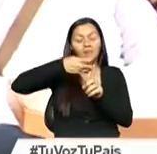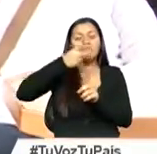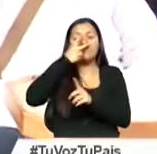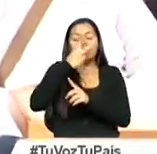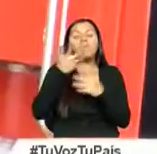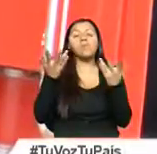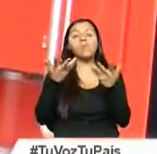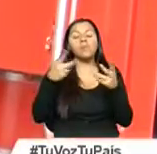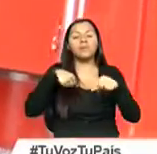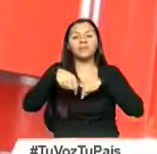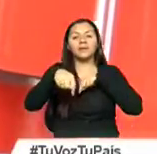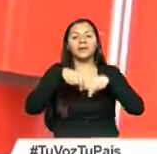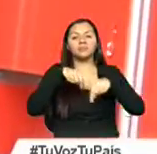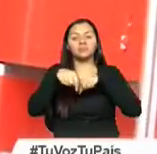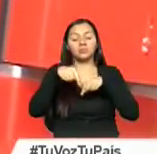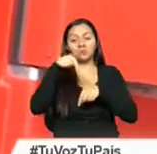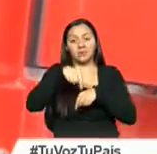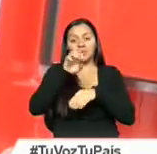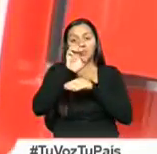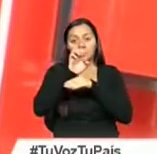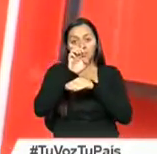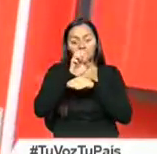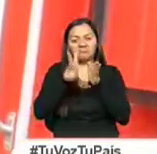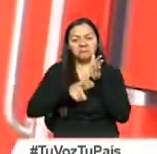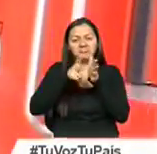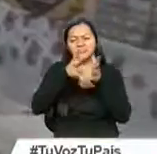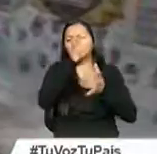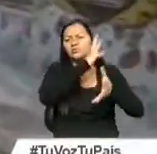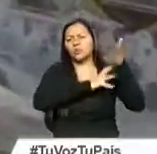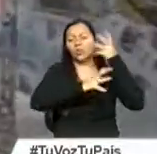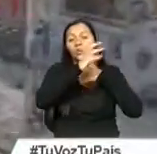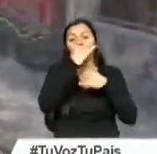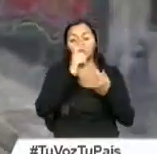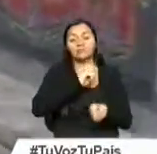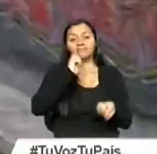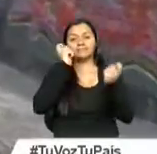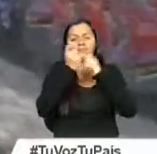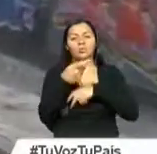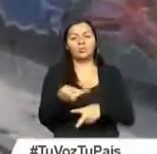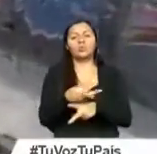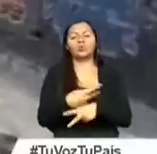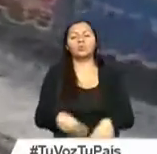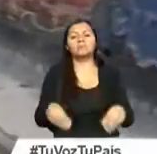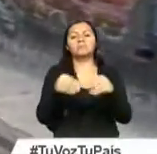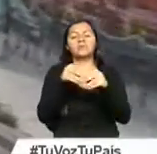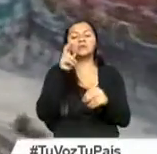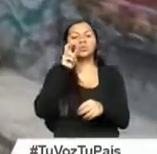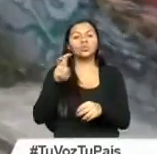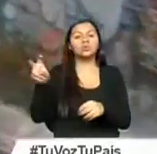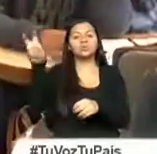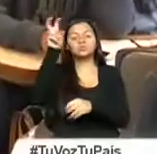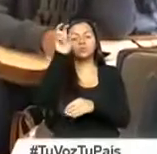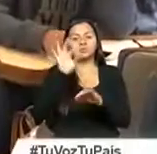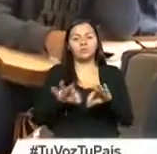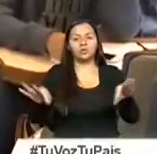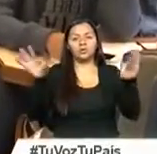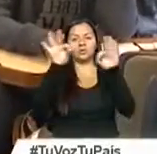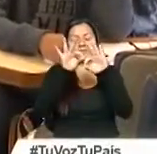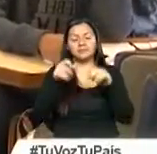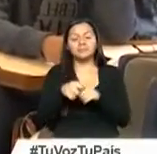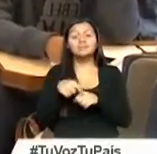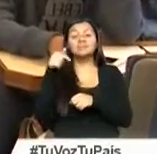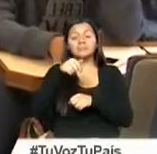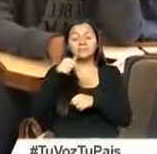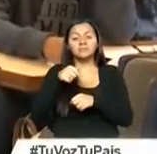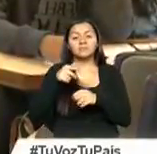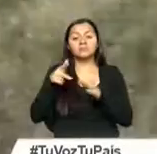de transporte históricos del Ecuador, que ahora se ha convertido en uno de los productos turísticos más importantes de este país. Una de las rutas